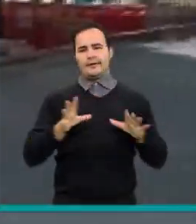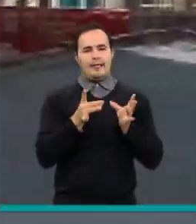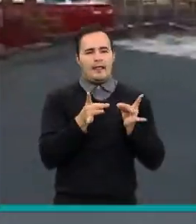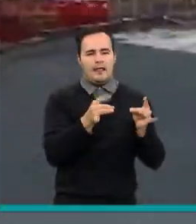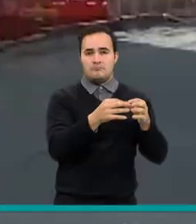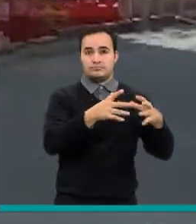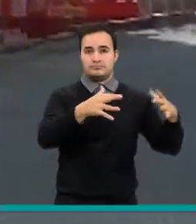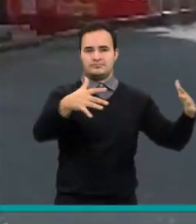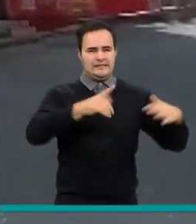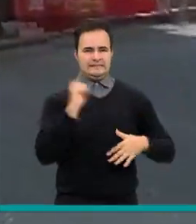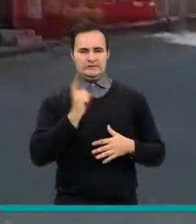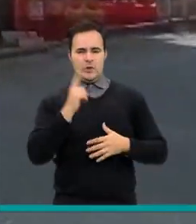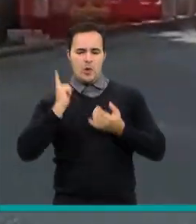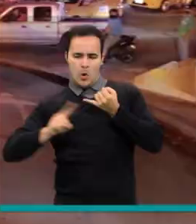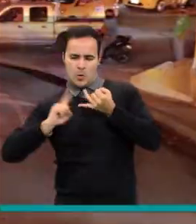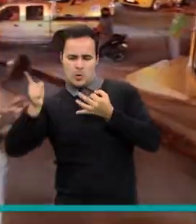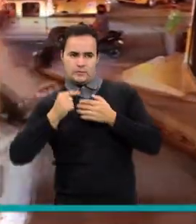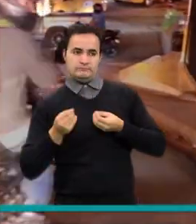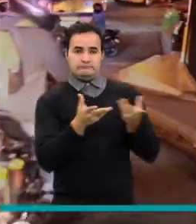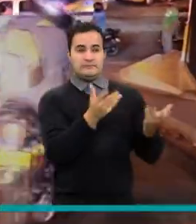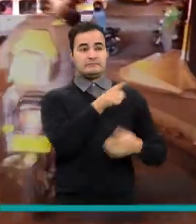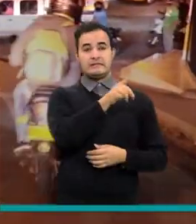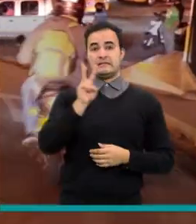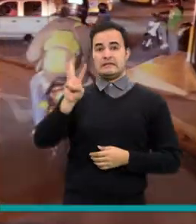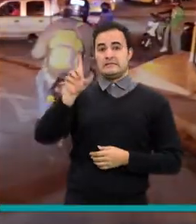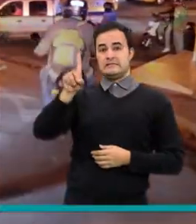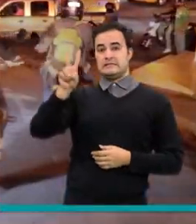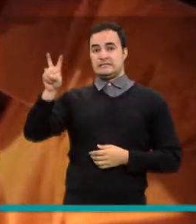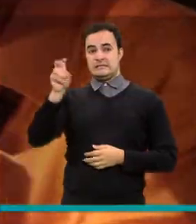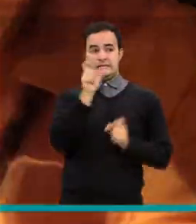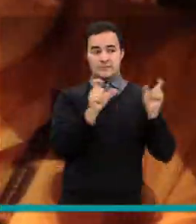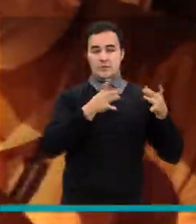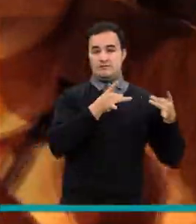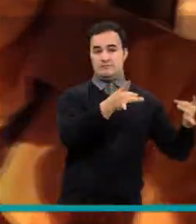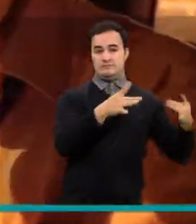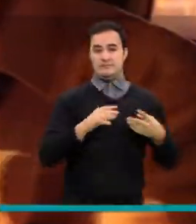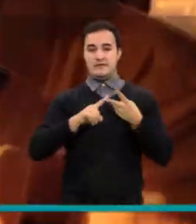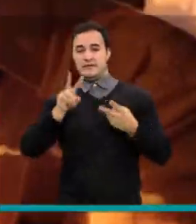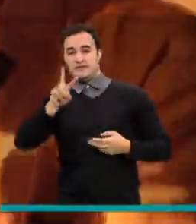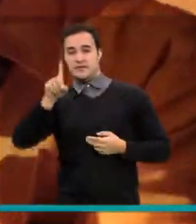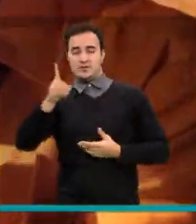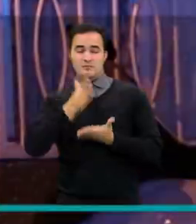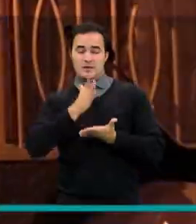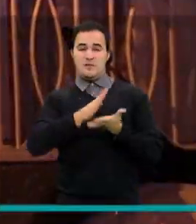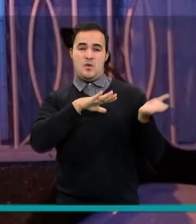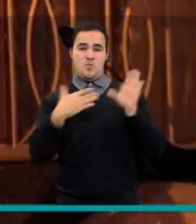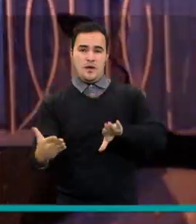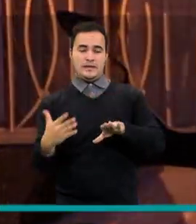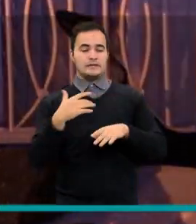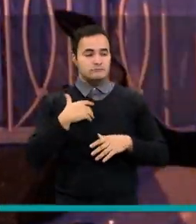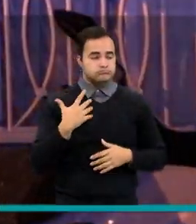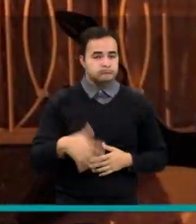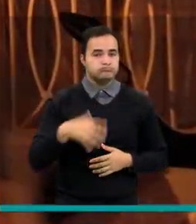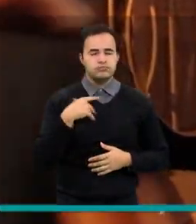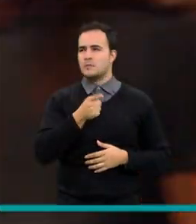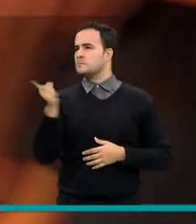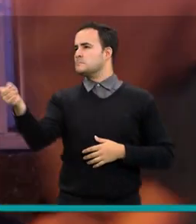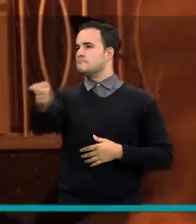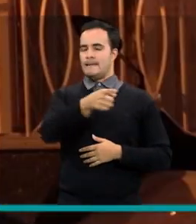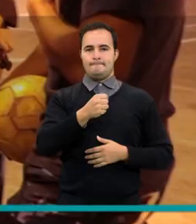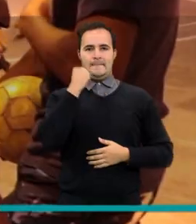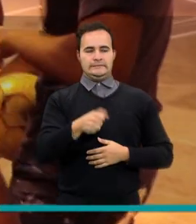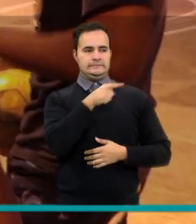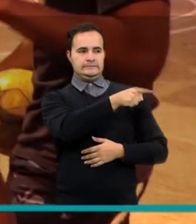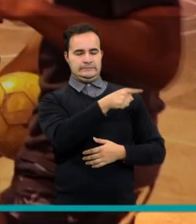propagación del virus en el sector, que ya suma 317 contagios y 21 fallecidos, convirtiéndose en la comuna